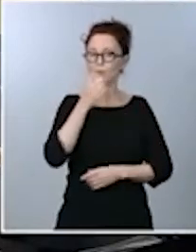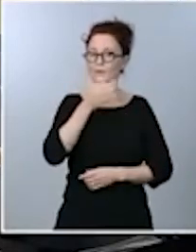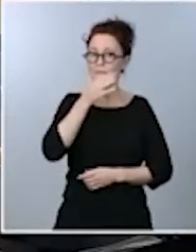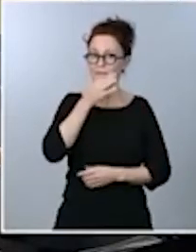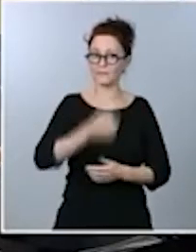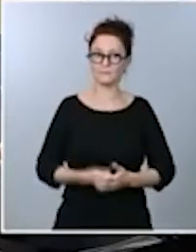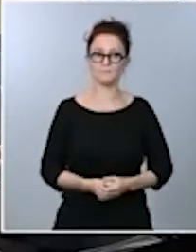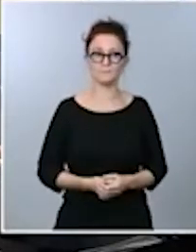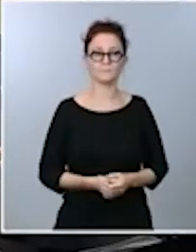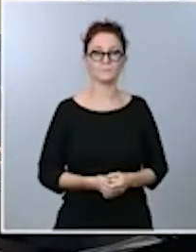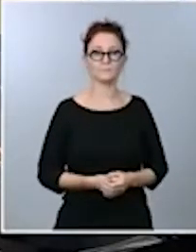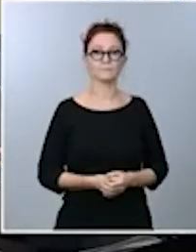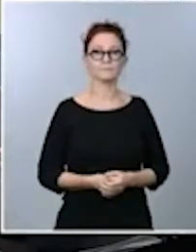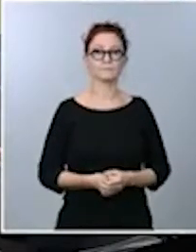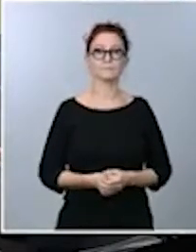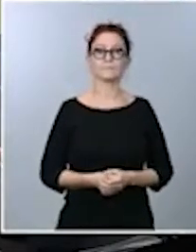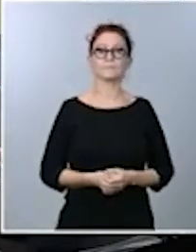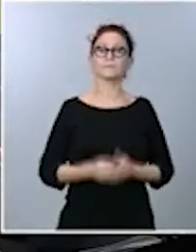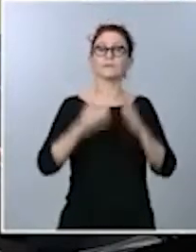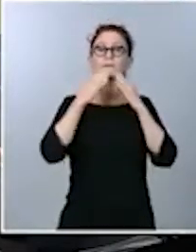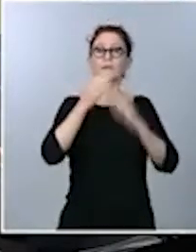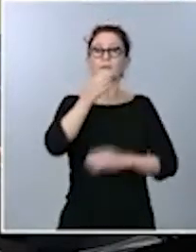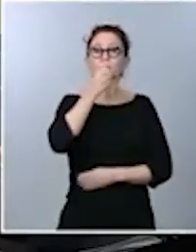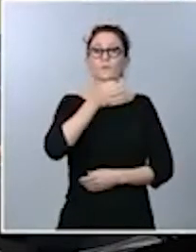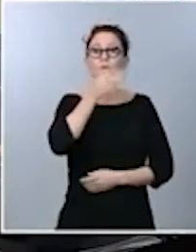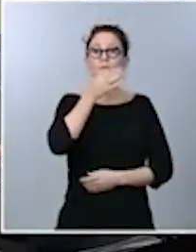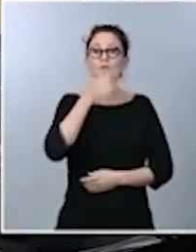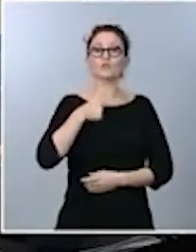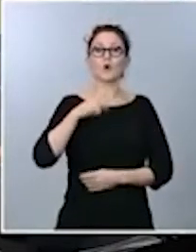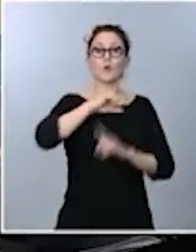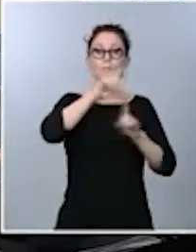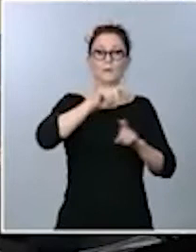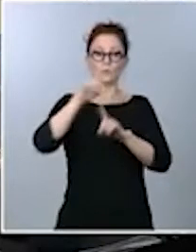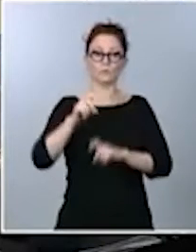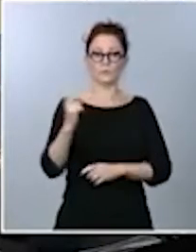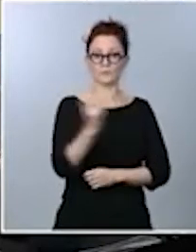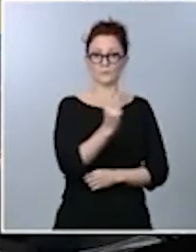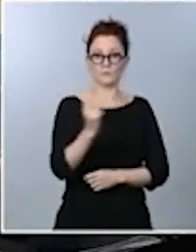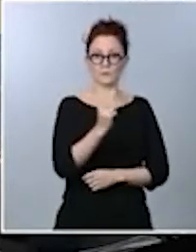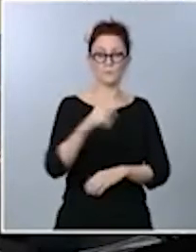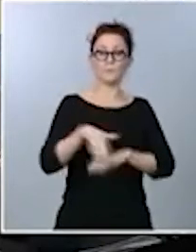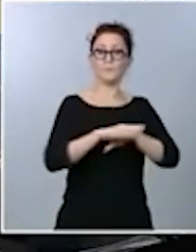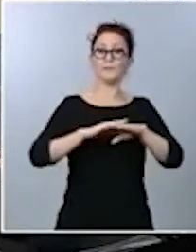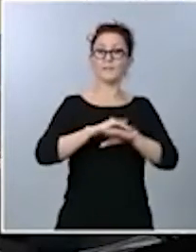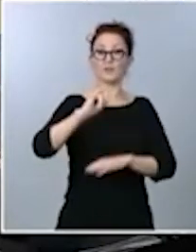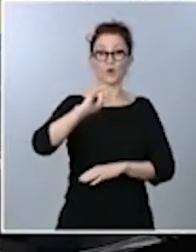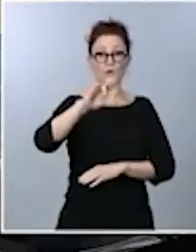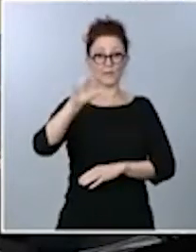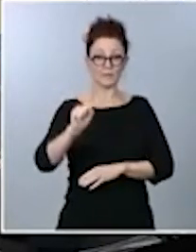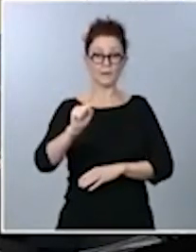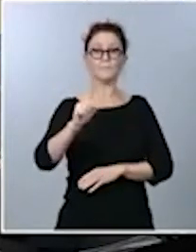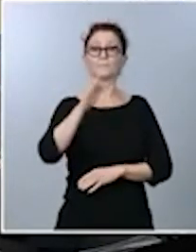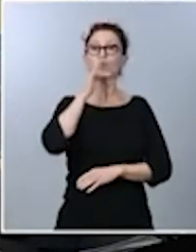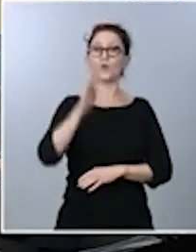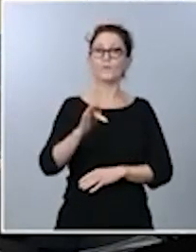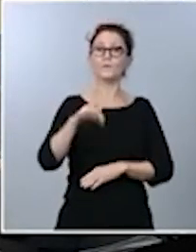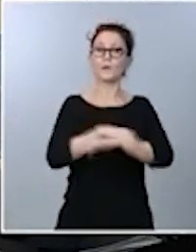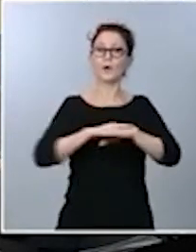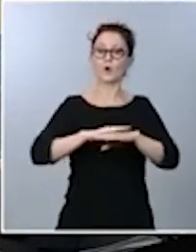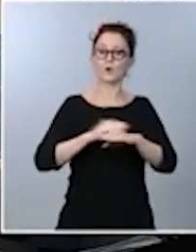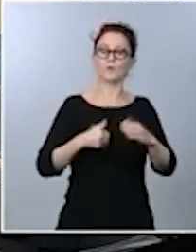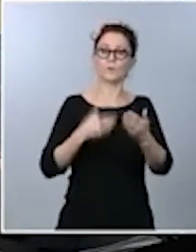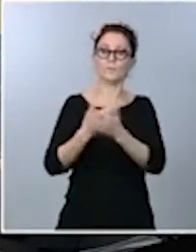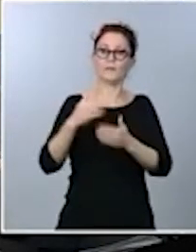Gracias. Buenas tardes. Tenía pregunta para los dos, para el ministro Illa. Si me confirma que efectivamente el Gobierno no va a pedir la prórroga del estado de alarma,